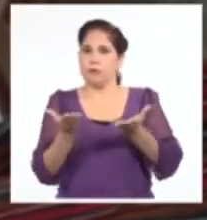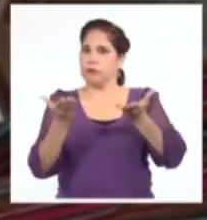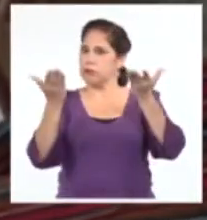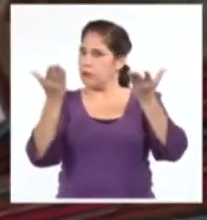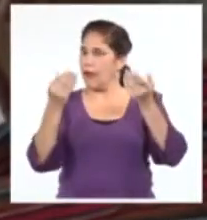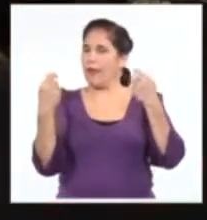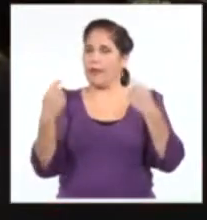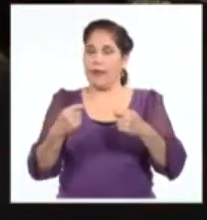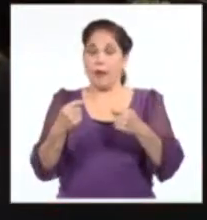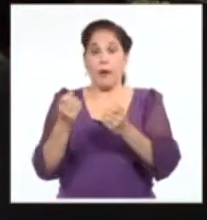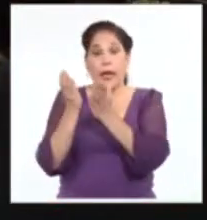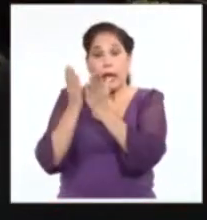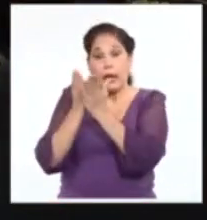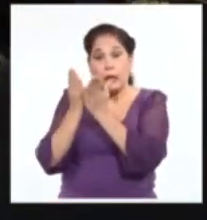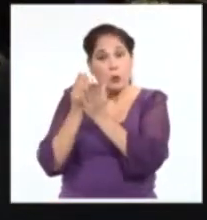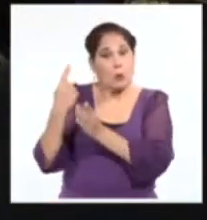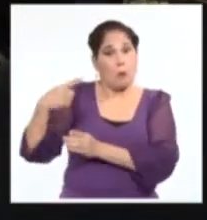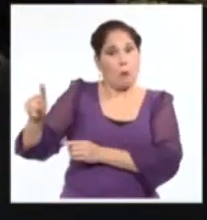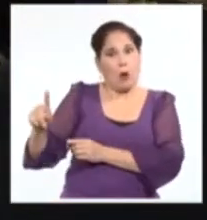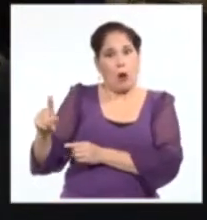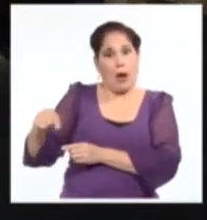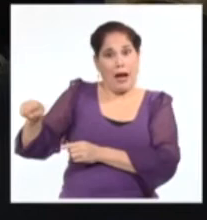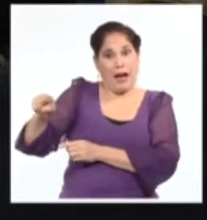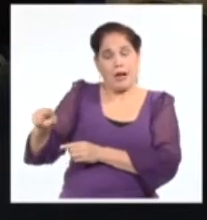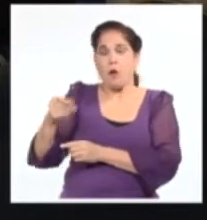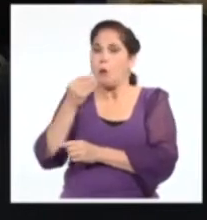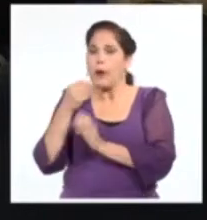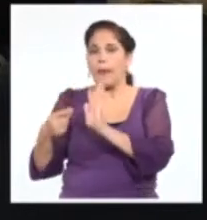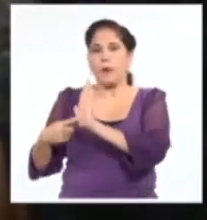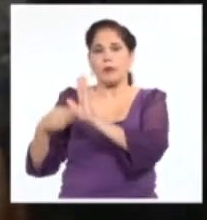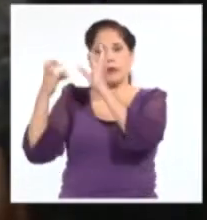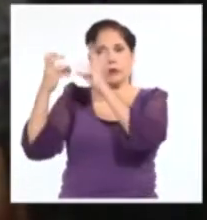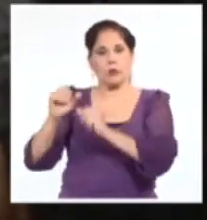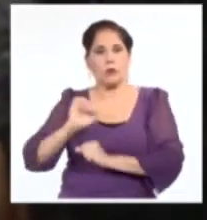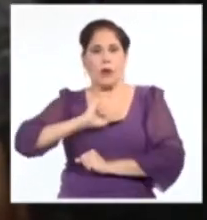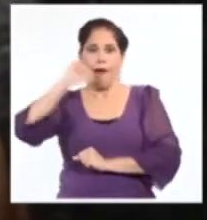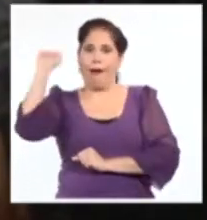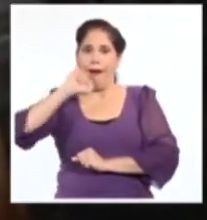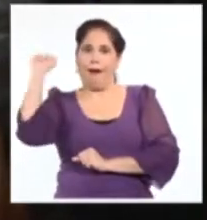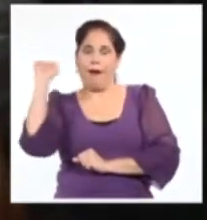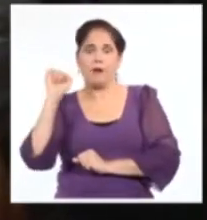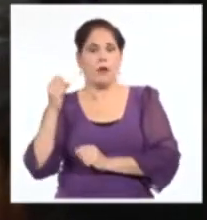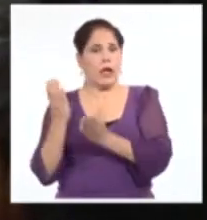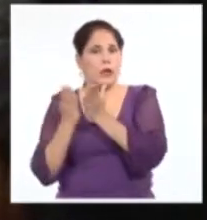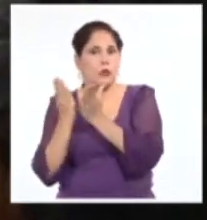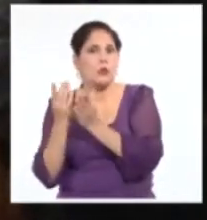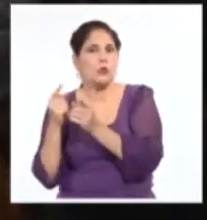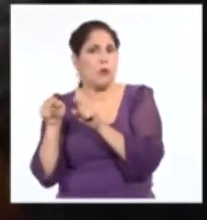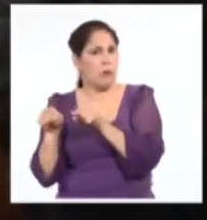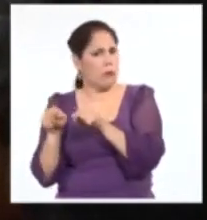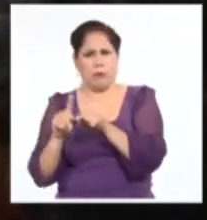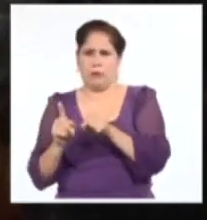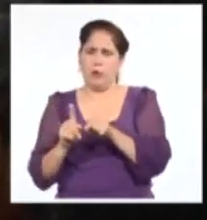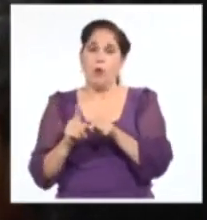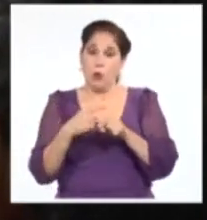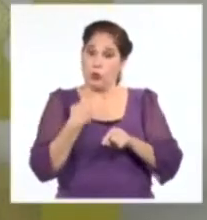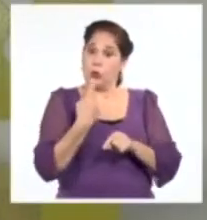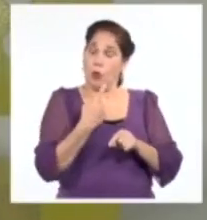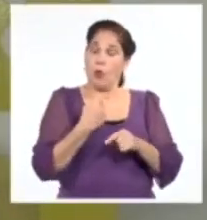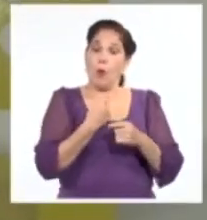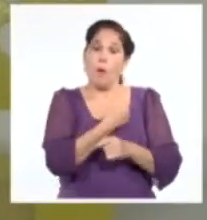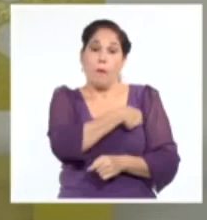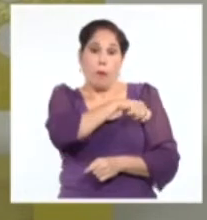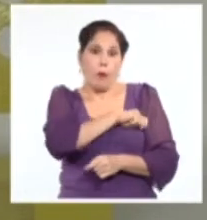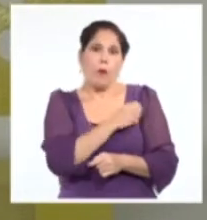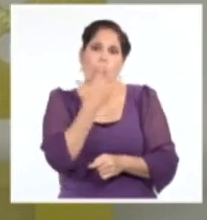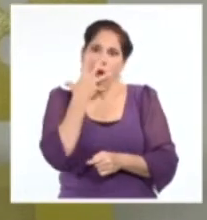solamente para los estudios, porque ofrece la posibilidad de mostrar los resultados académicos, los estudios de casos que los investigadores, los profesores